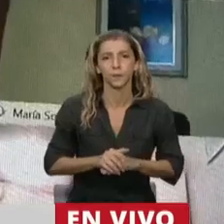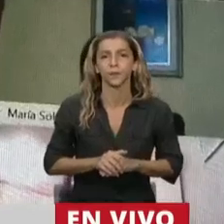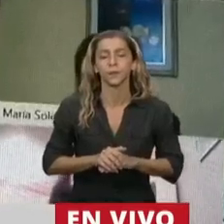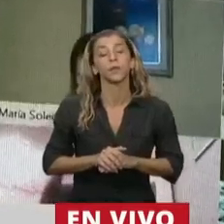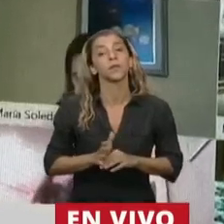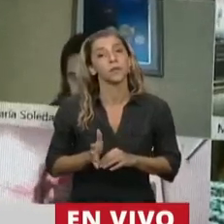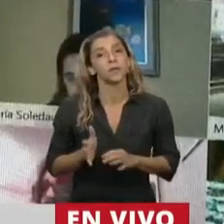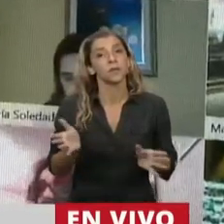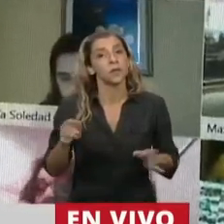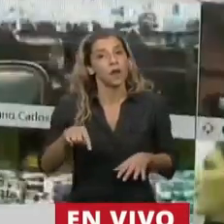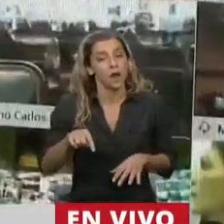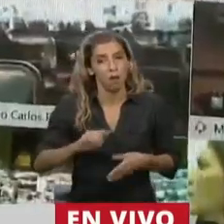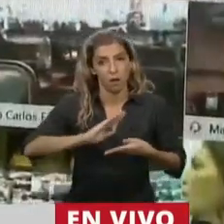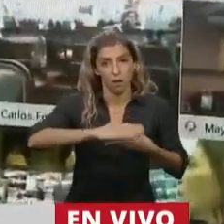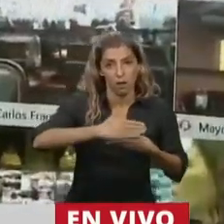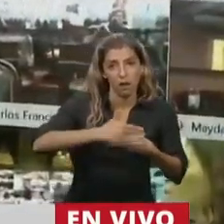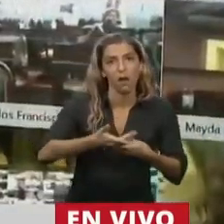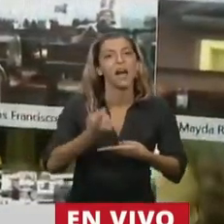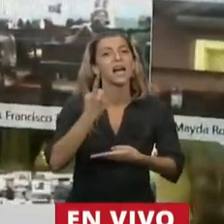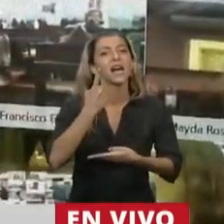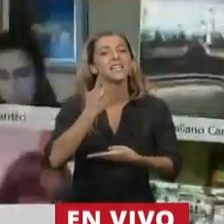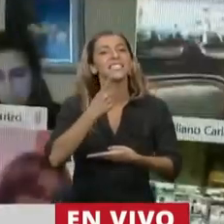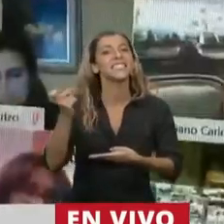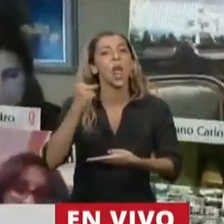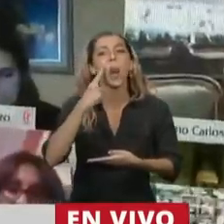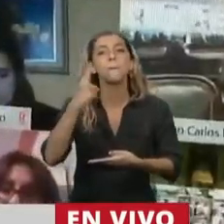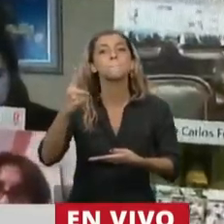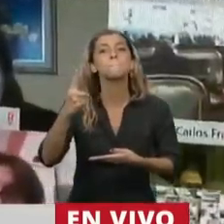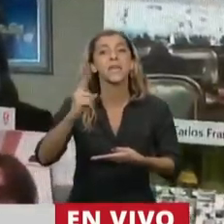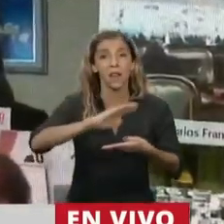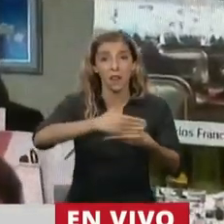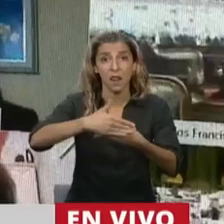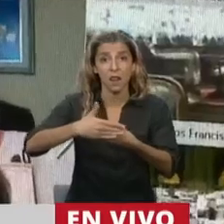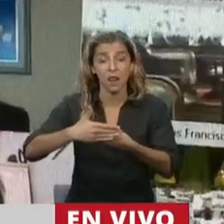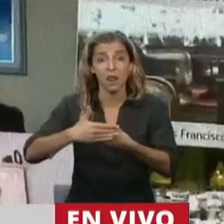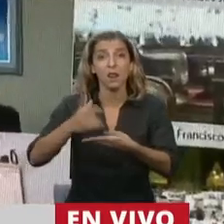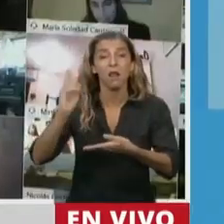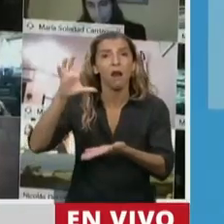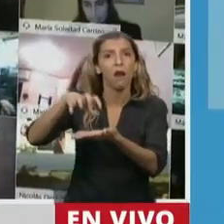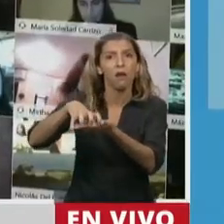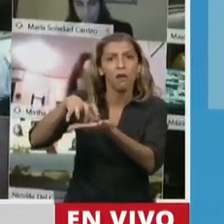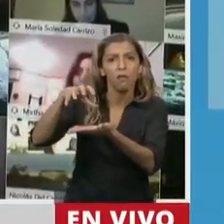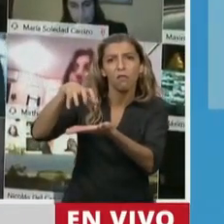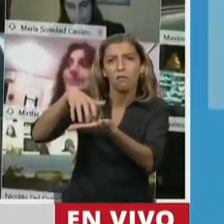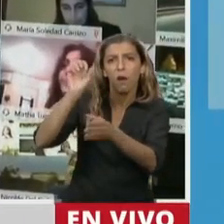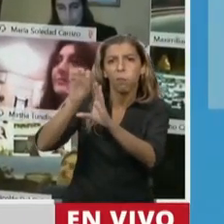se repitan en la historia argentina, sucesos como los que hemos vivido, señor presidente.